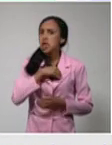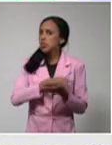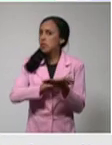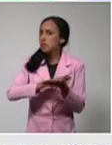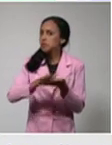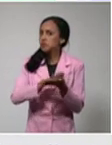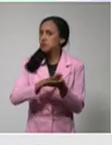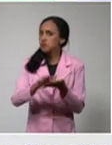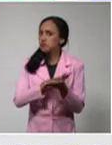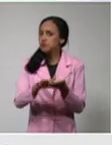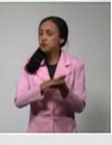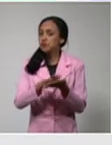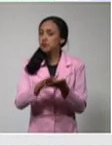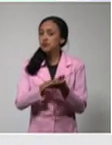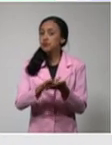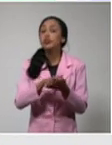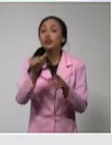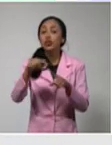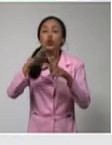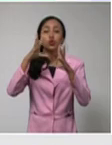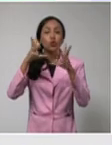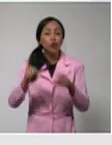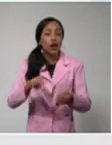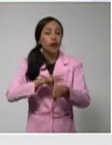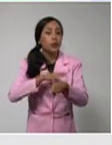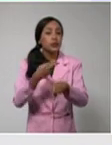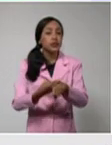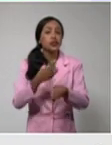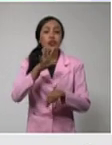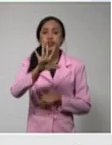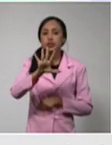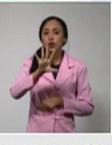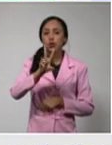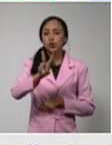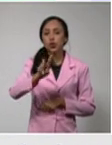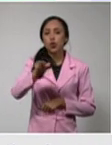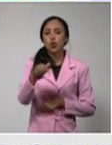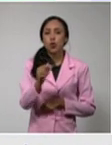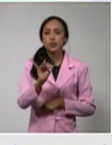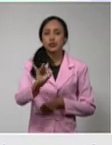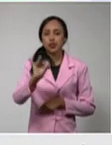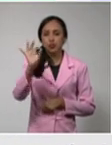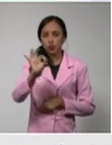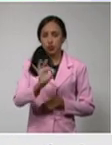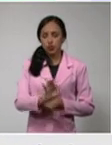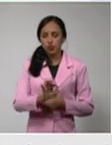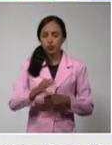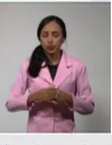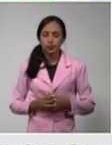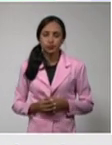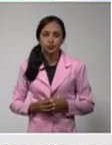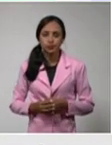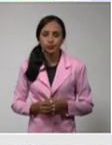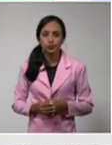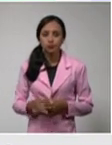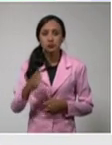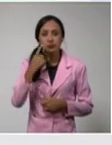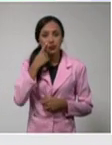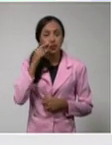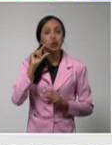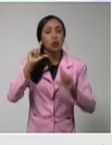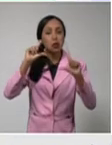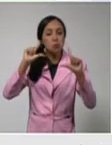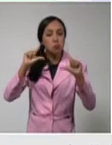Eso en el acumulado representa en el 52,7%. Fíjense que hemos ido bajando este